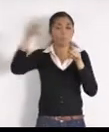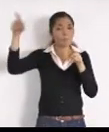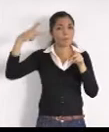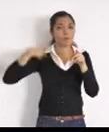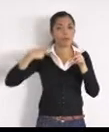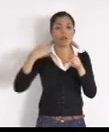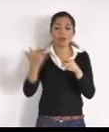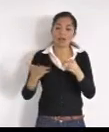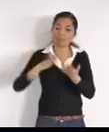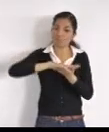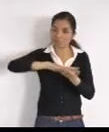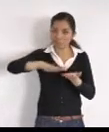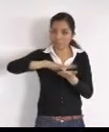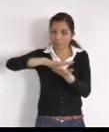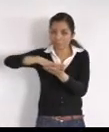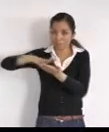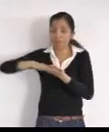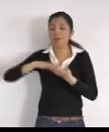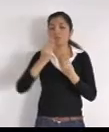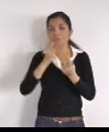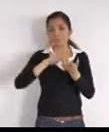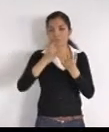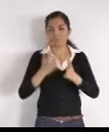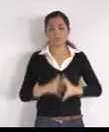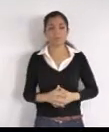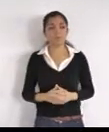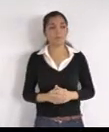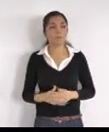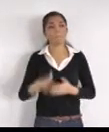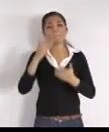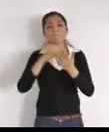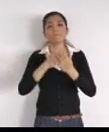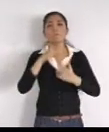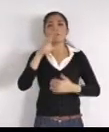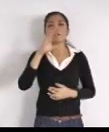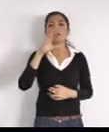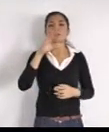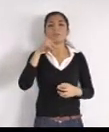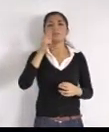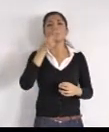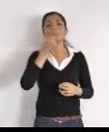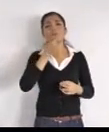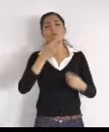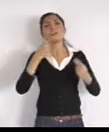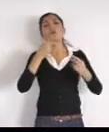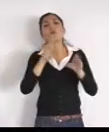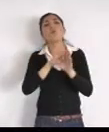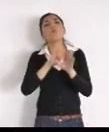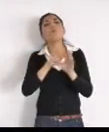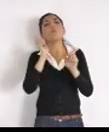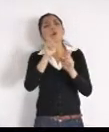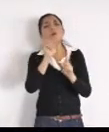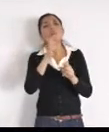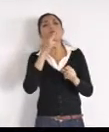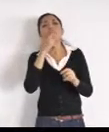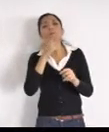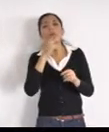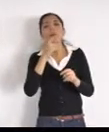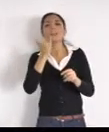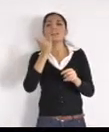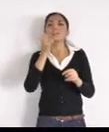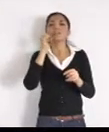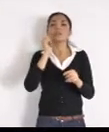Livestream, Naito, me dice, cuando se mejorará, el transporte público, como la línea 1, la cual, da pésimo servicio, todos los temas, de la gestión,